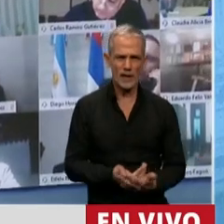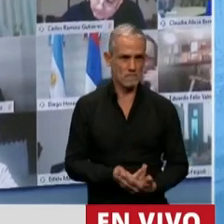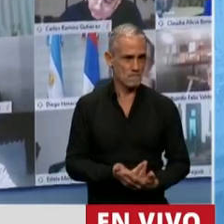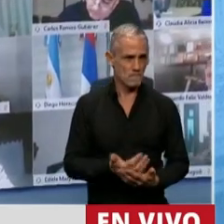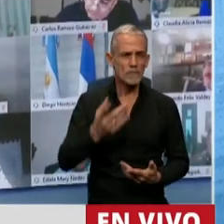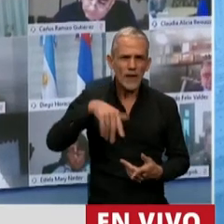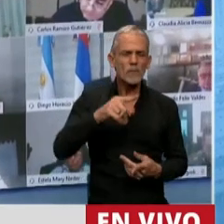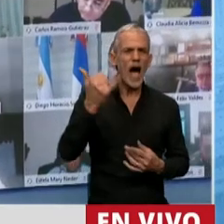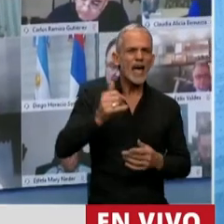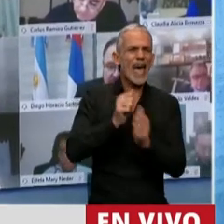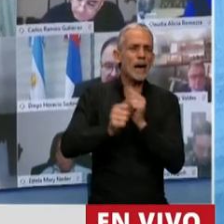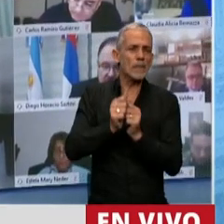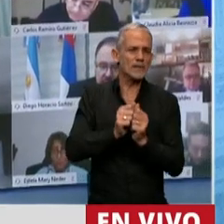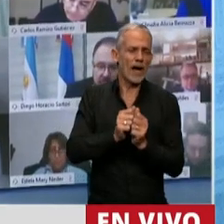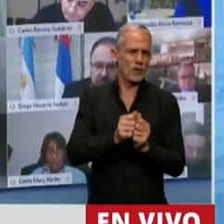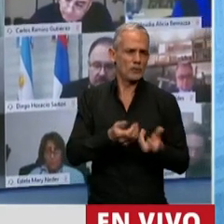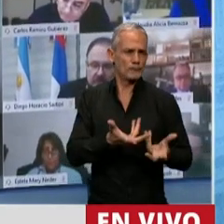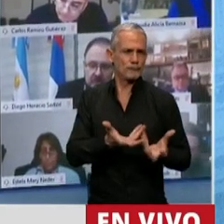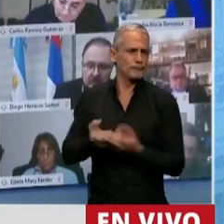cuando los llevan los empresarios,